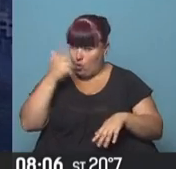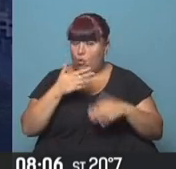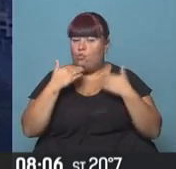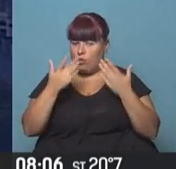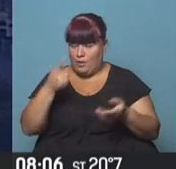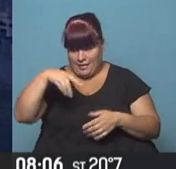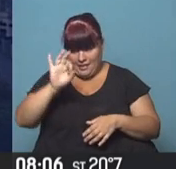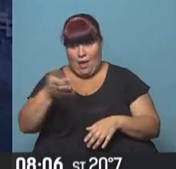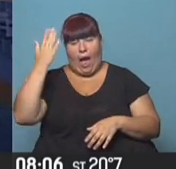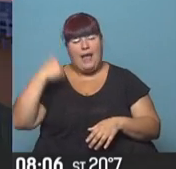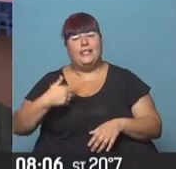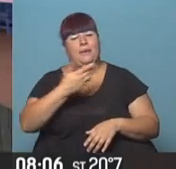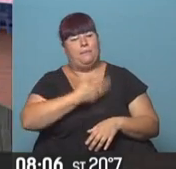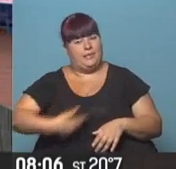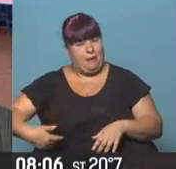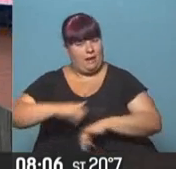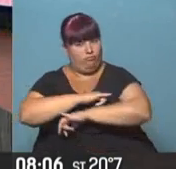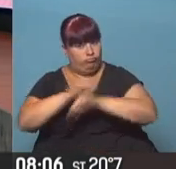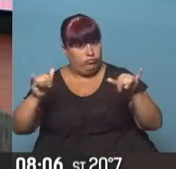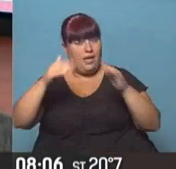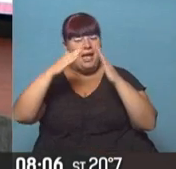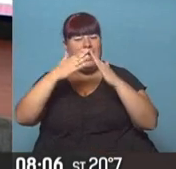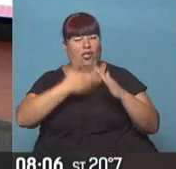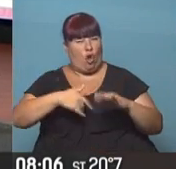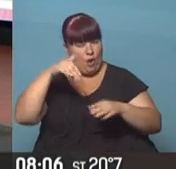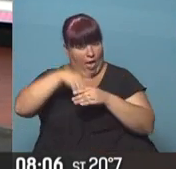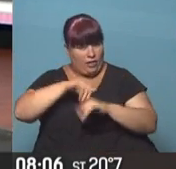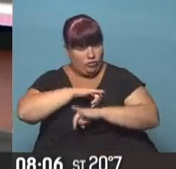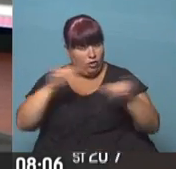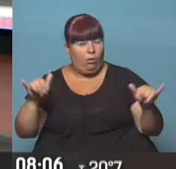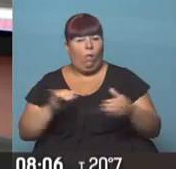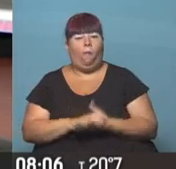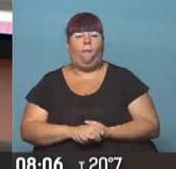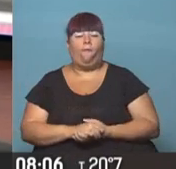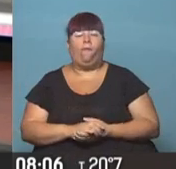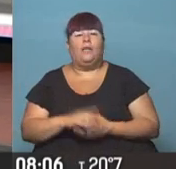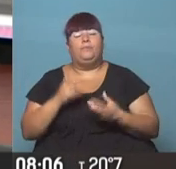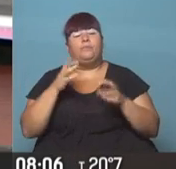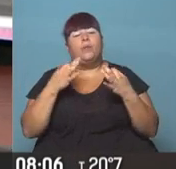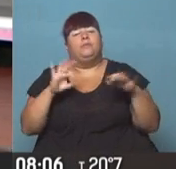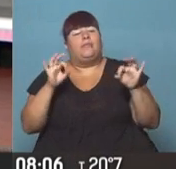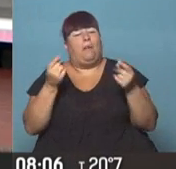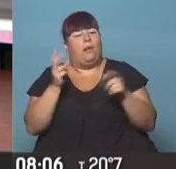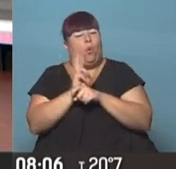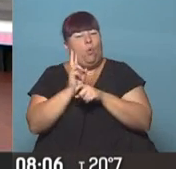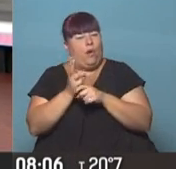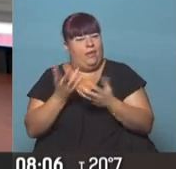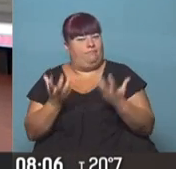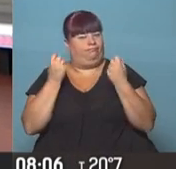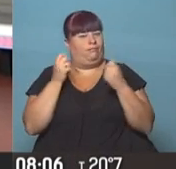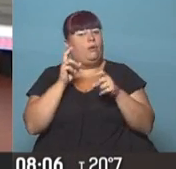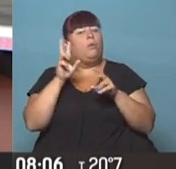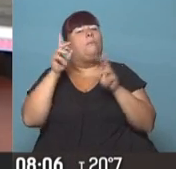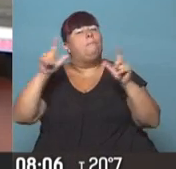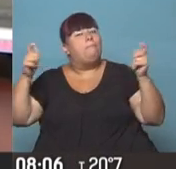Ustedes saben que ayer el Presidente de la Nación anunció en Casa de Gobierno un ahorro a través de la reducción de